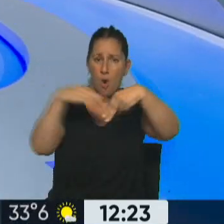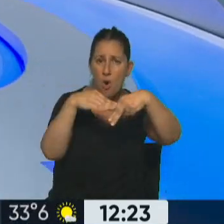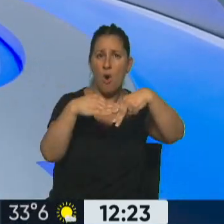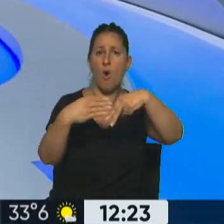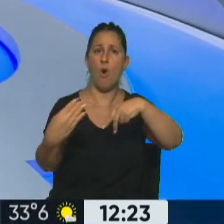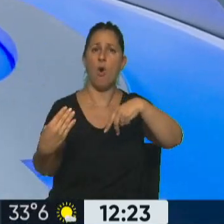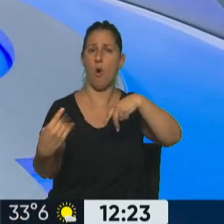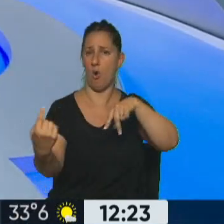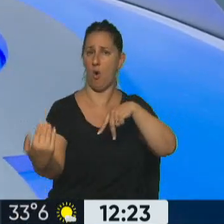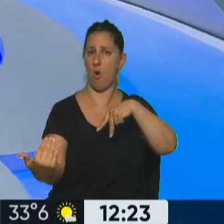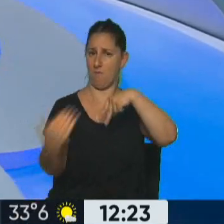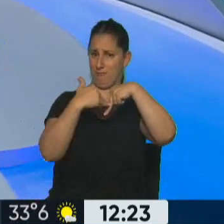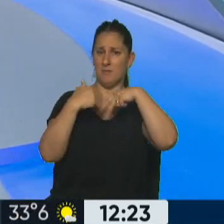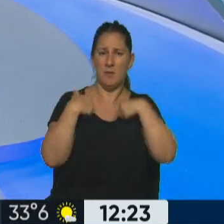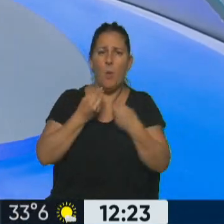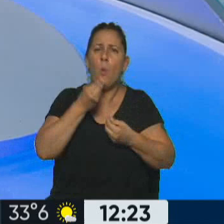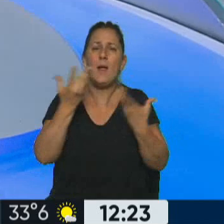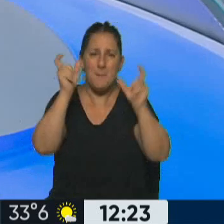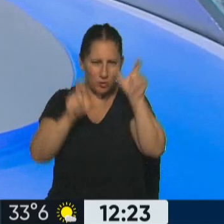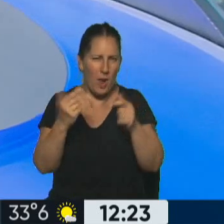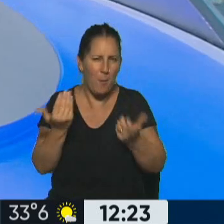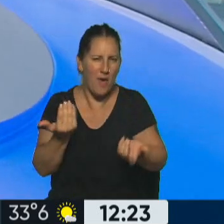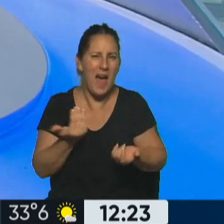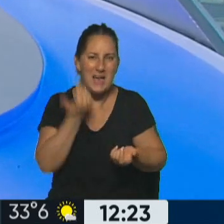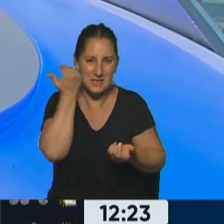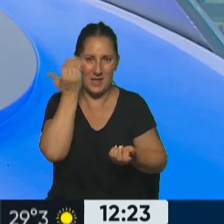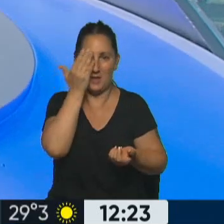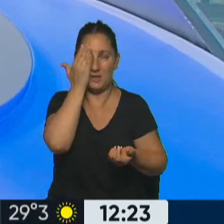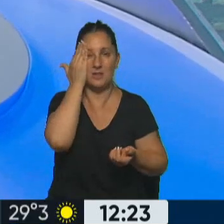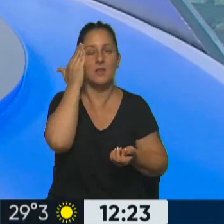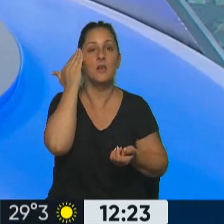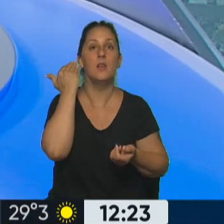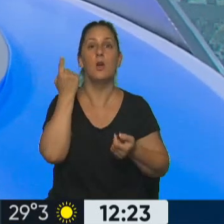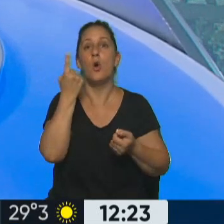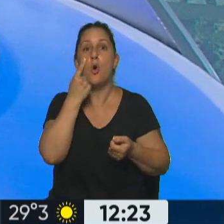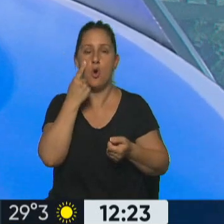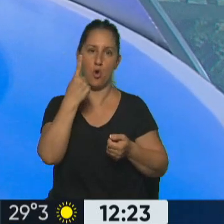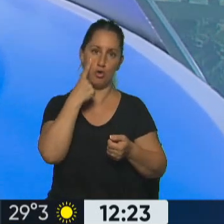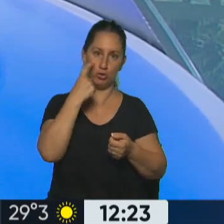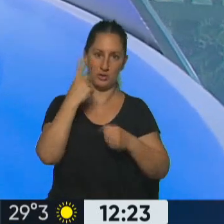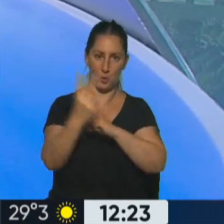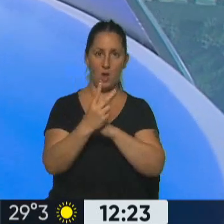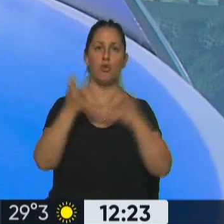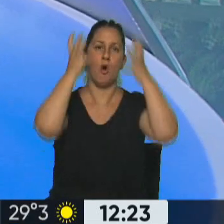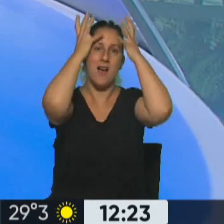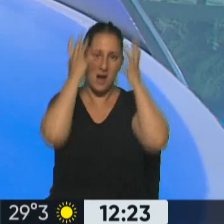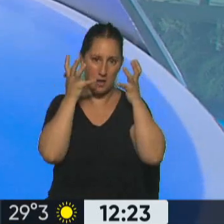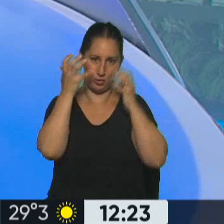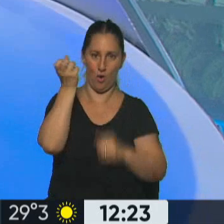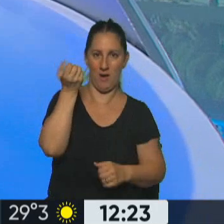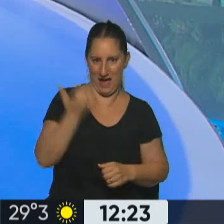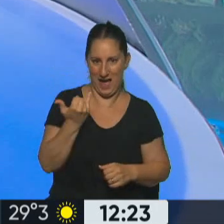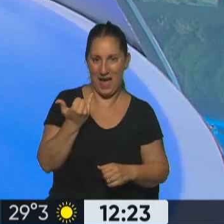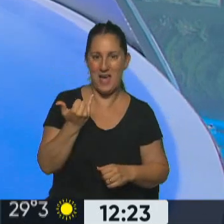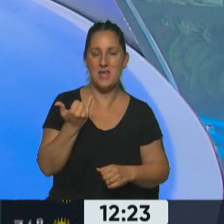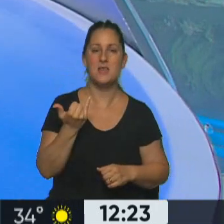atropellar a mí? Digo, a cualquiera le puede pasar. A ver, tengamos los elementos de seguridad. Digo, yo me vine con mi casco que está ahí